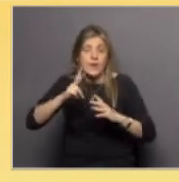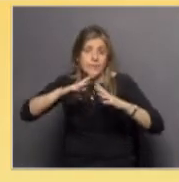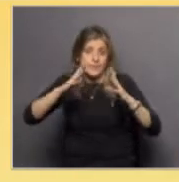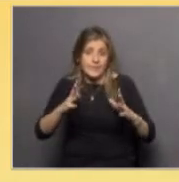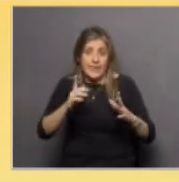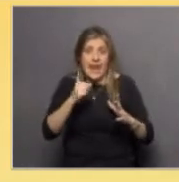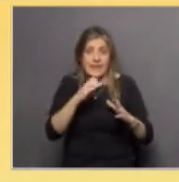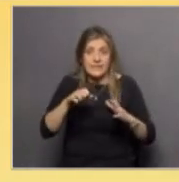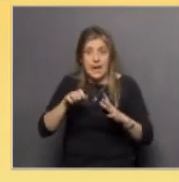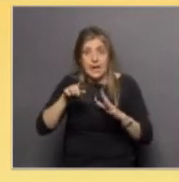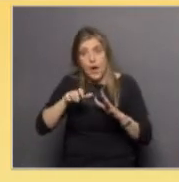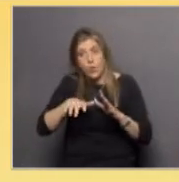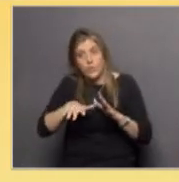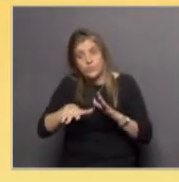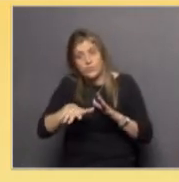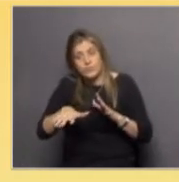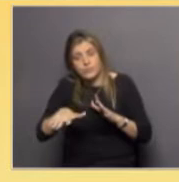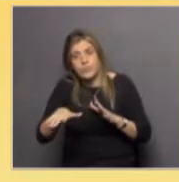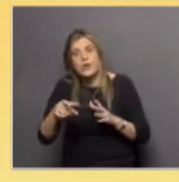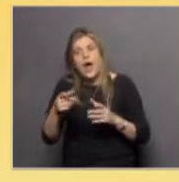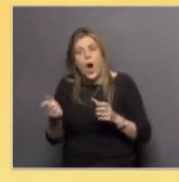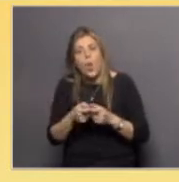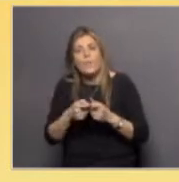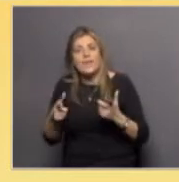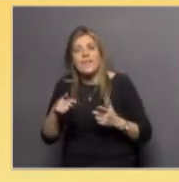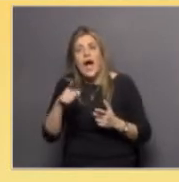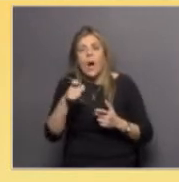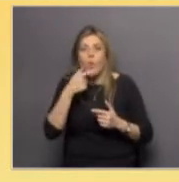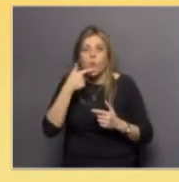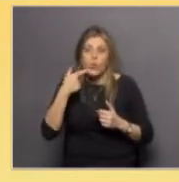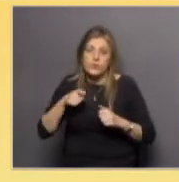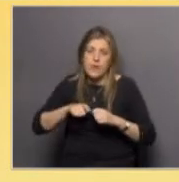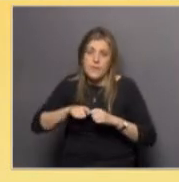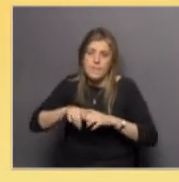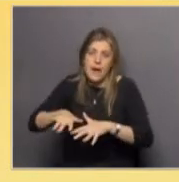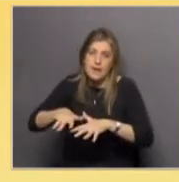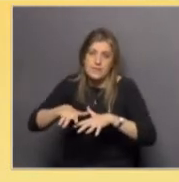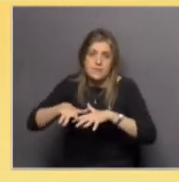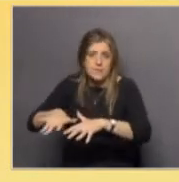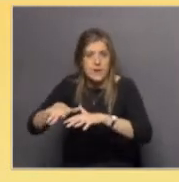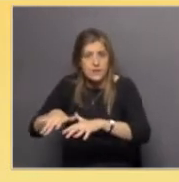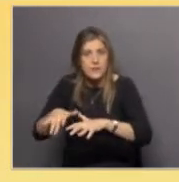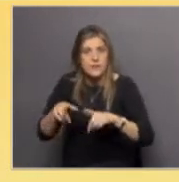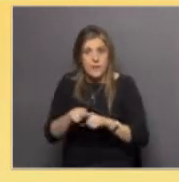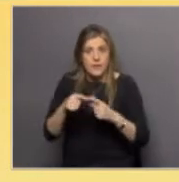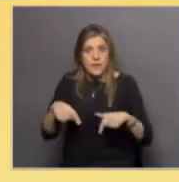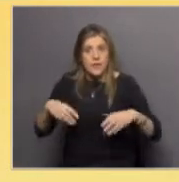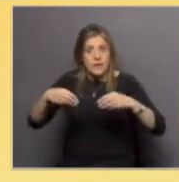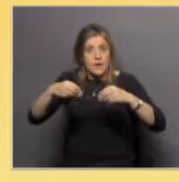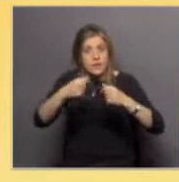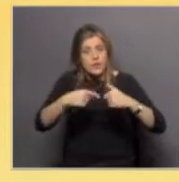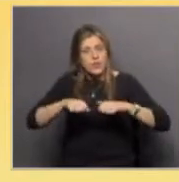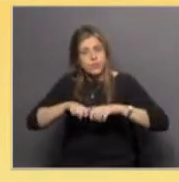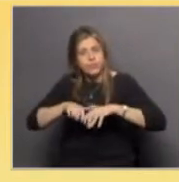aumento de las tasas de sedimentación, del aporte de material terrestre y esto a su vez produce